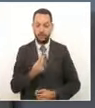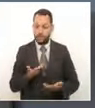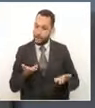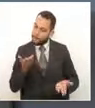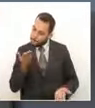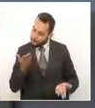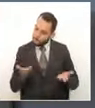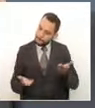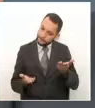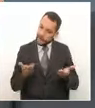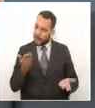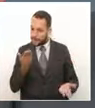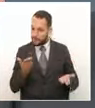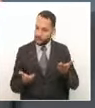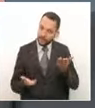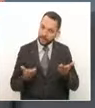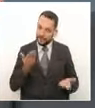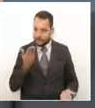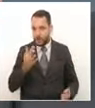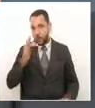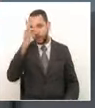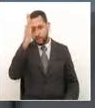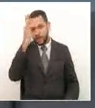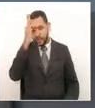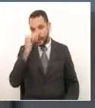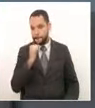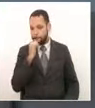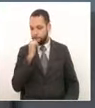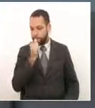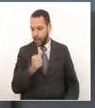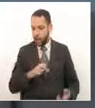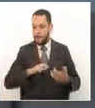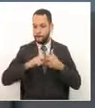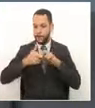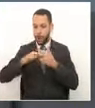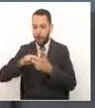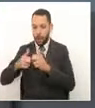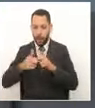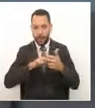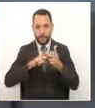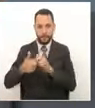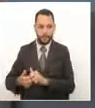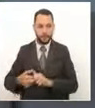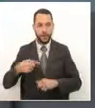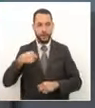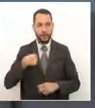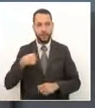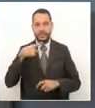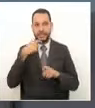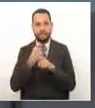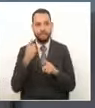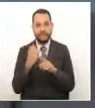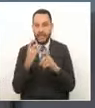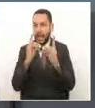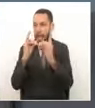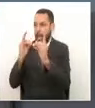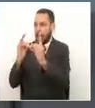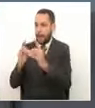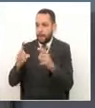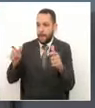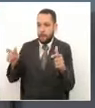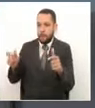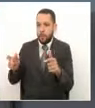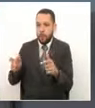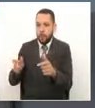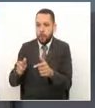una clínica sufriendo económicamente evidentemente yo sufriendo por 250 camas menos para prestar el servicio